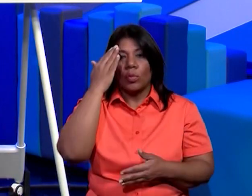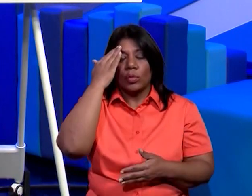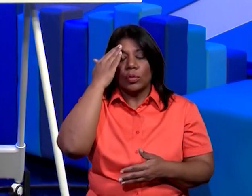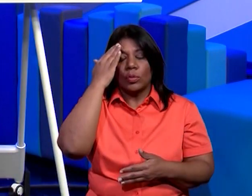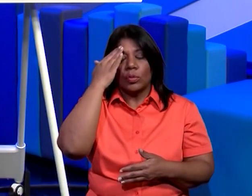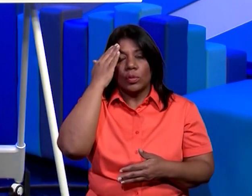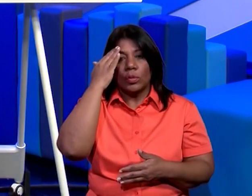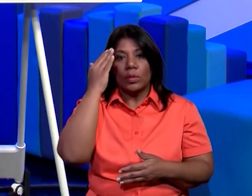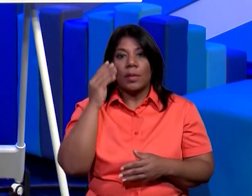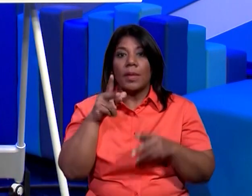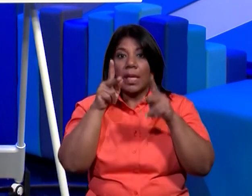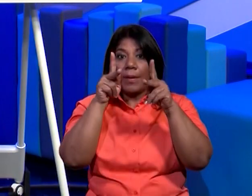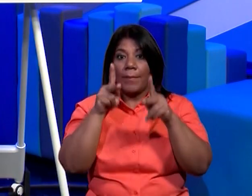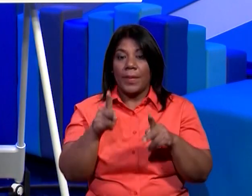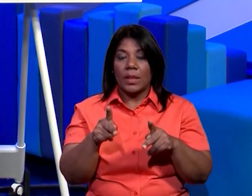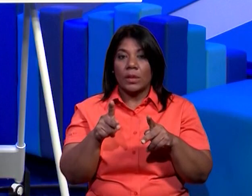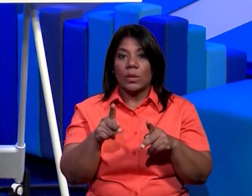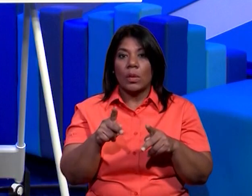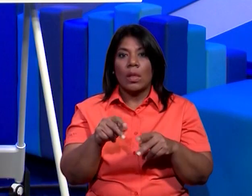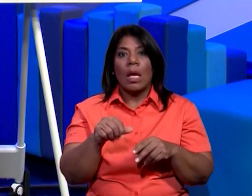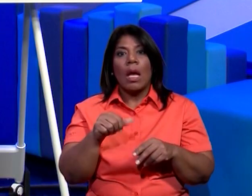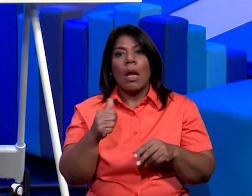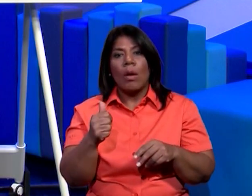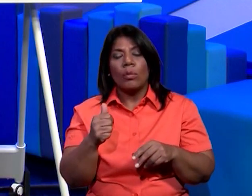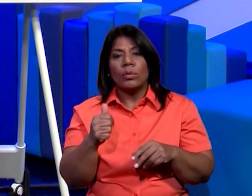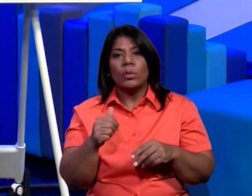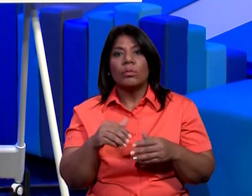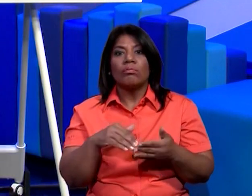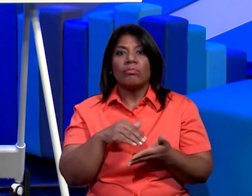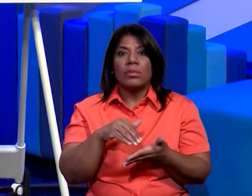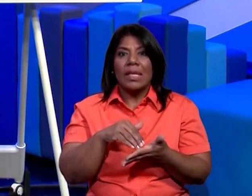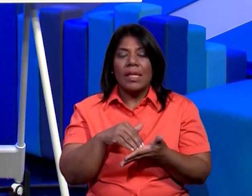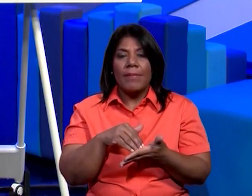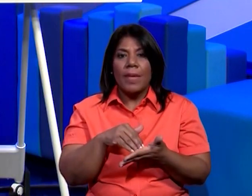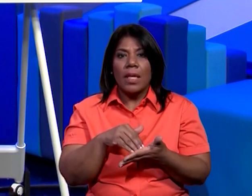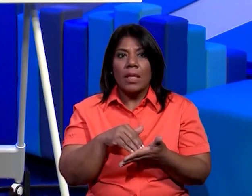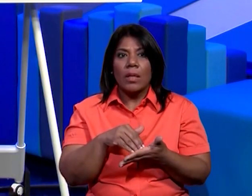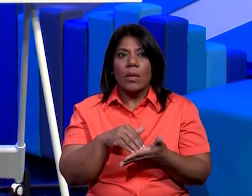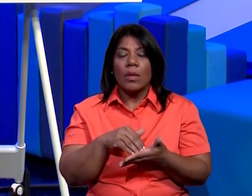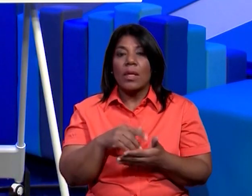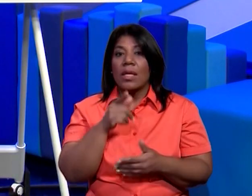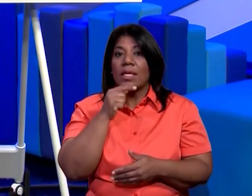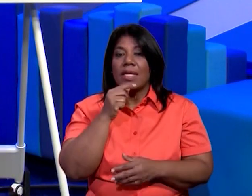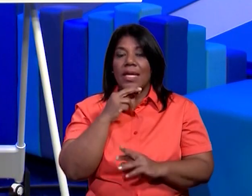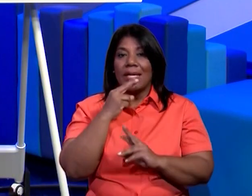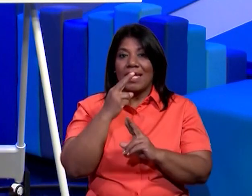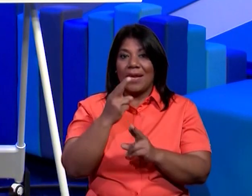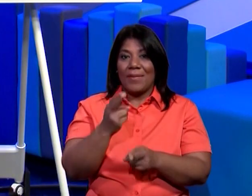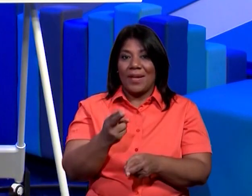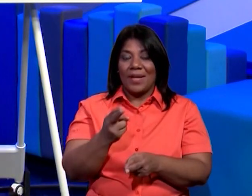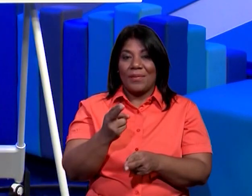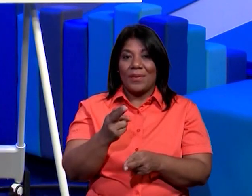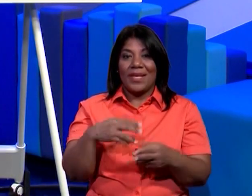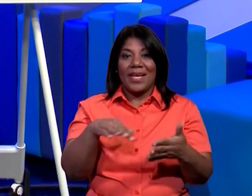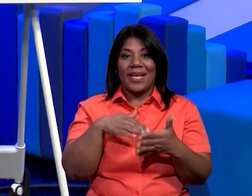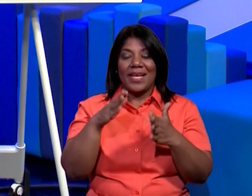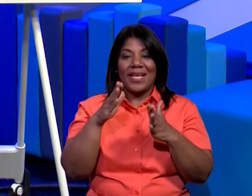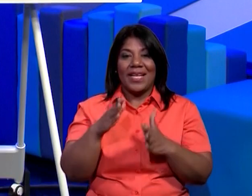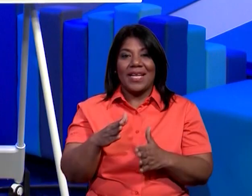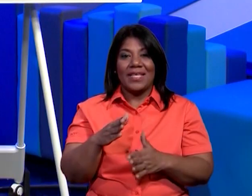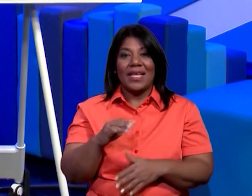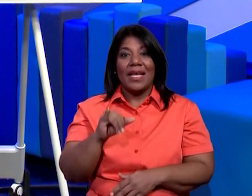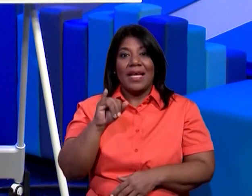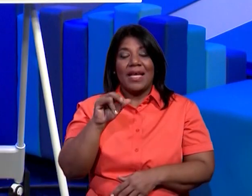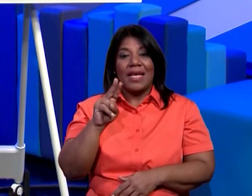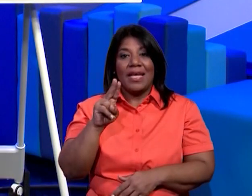reaccionan los seres humanos a los estímulos del medio esta pregunta no las va a contestar nuestro querido estudiante iván